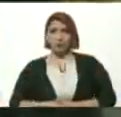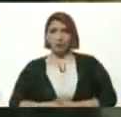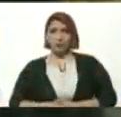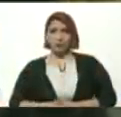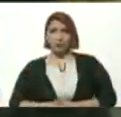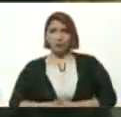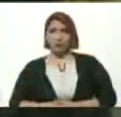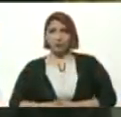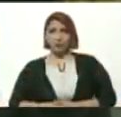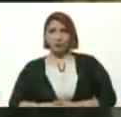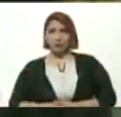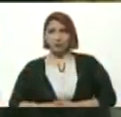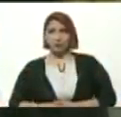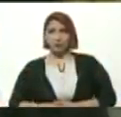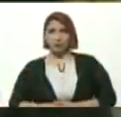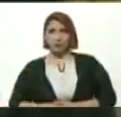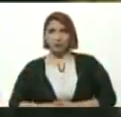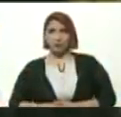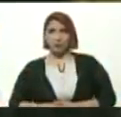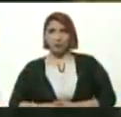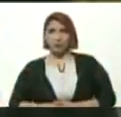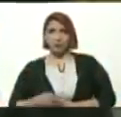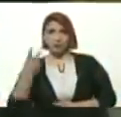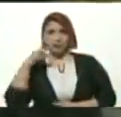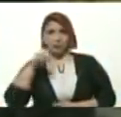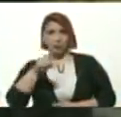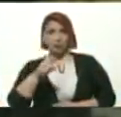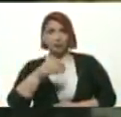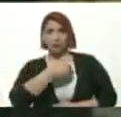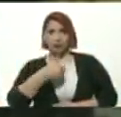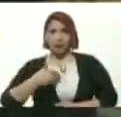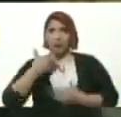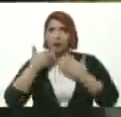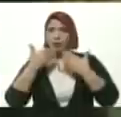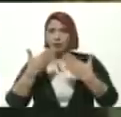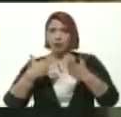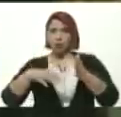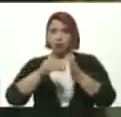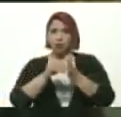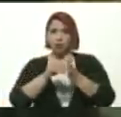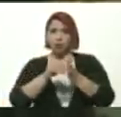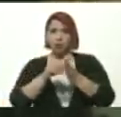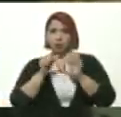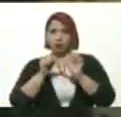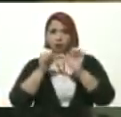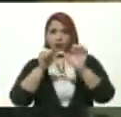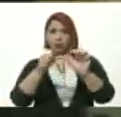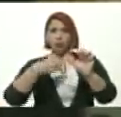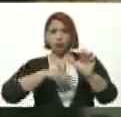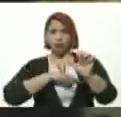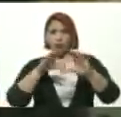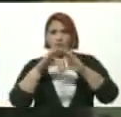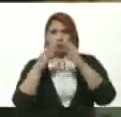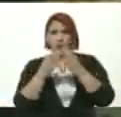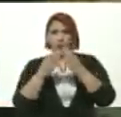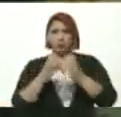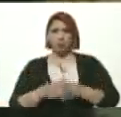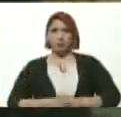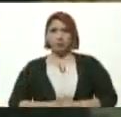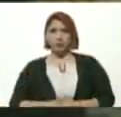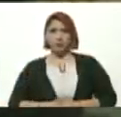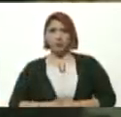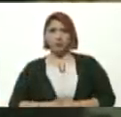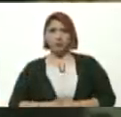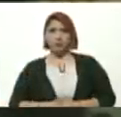Que en otros países No fue así Y por eso Queremos agradecer Nuevamente De que continuamos Nuestras clases Pudimos pasar A los